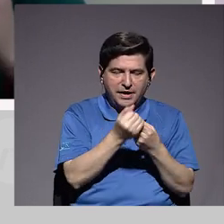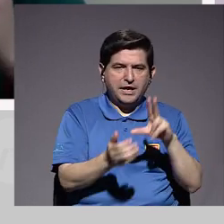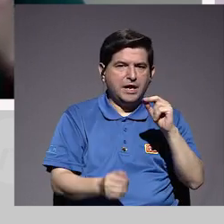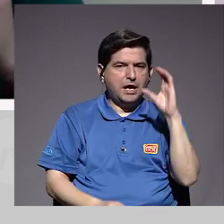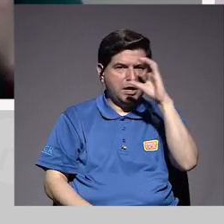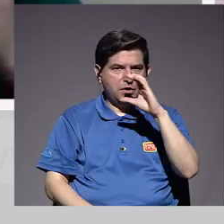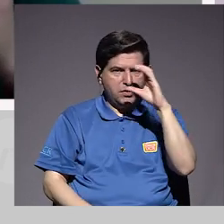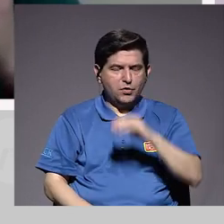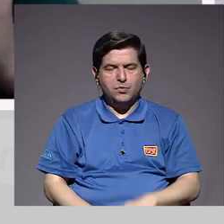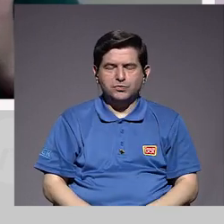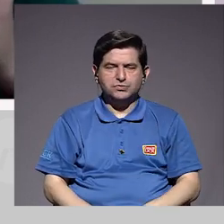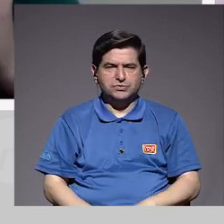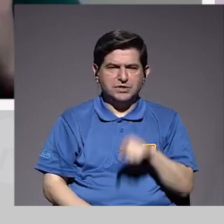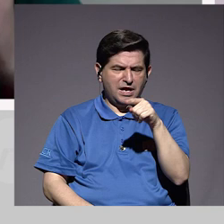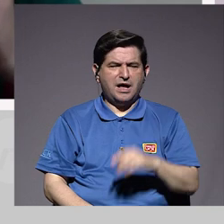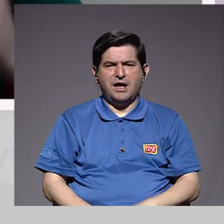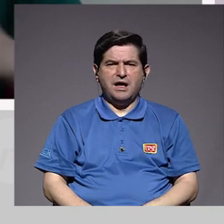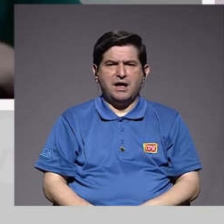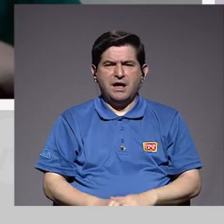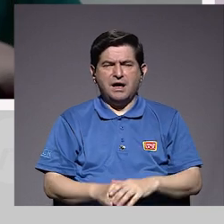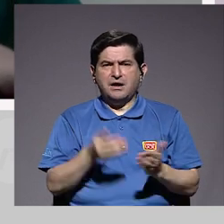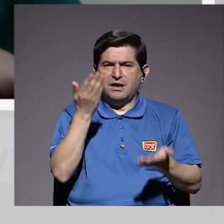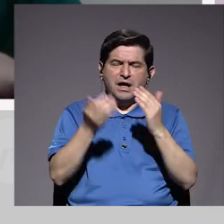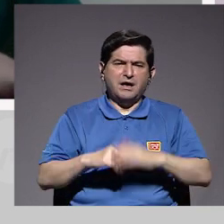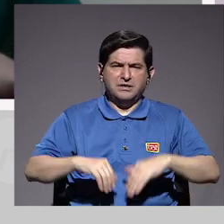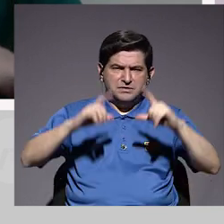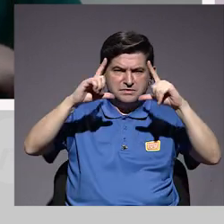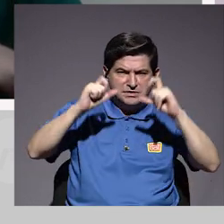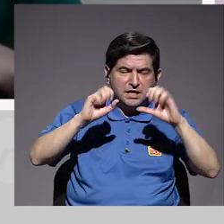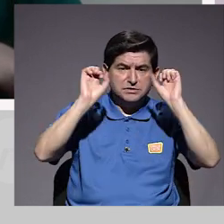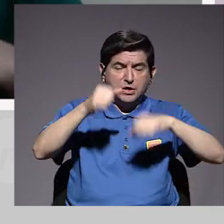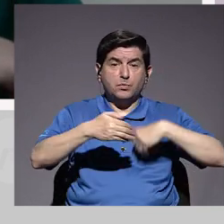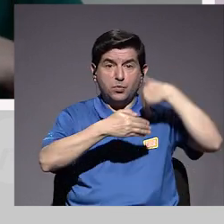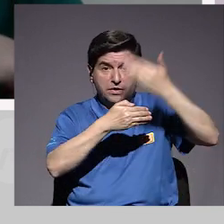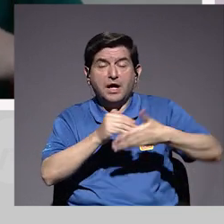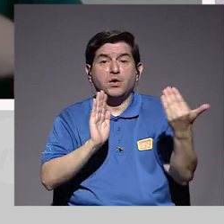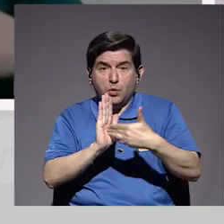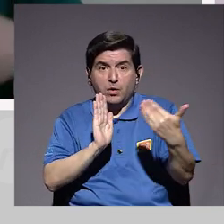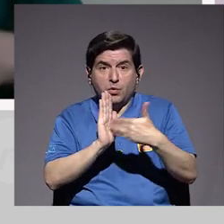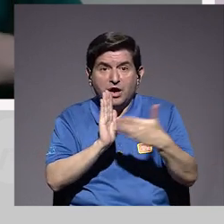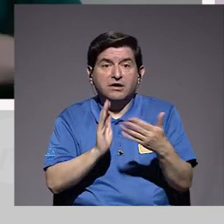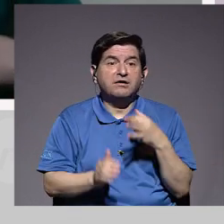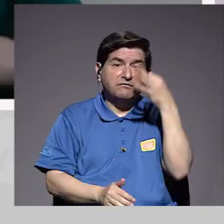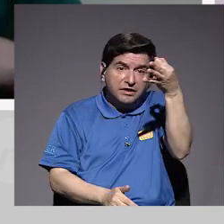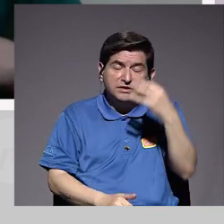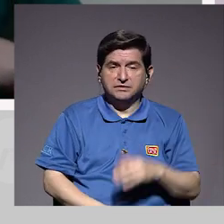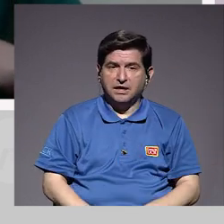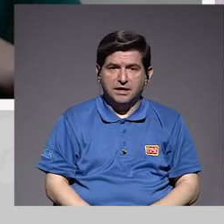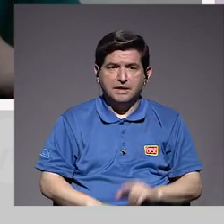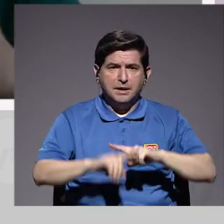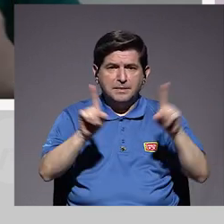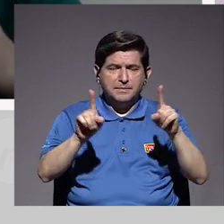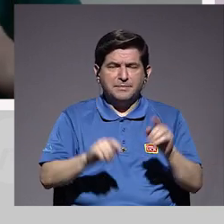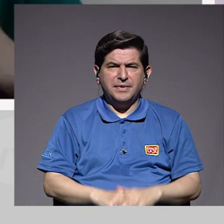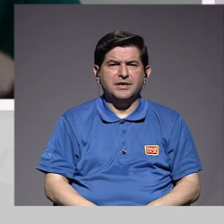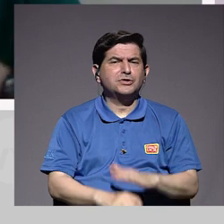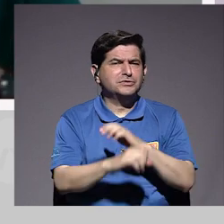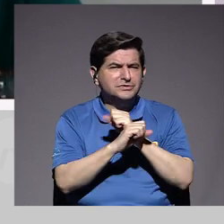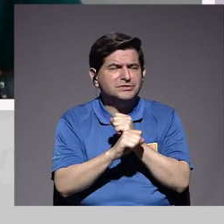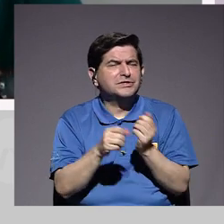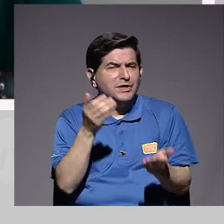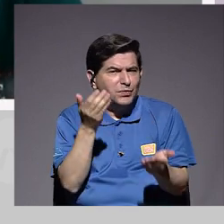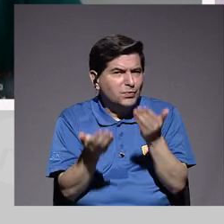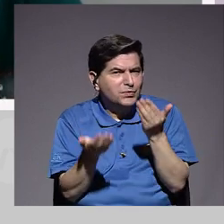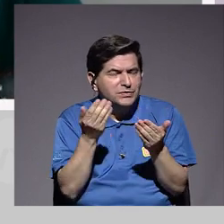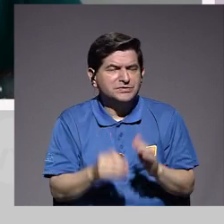buscar poner imágenes que después nos vayan a poder más bien perjudicar en un futuro, ¿verdad? Estar seguros,